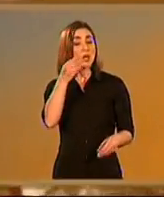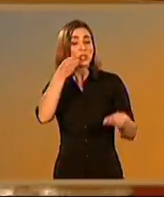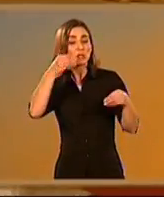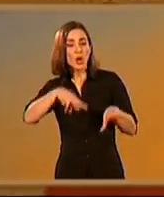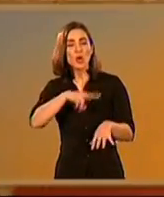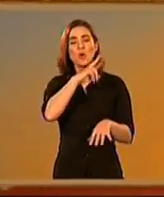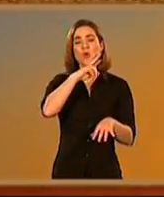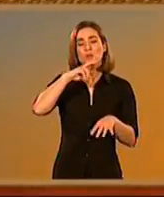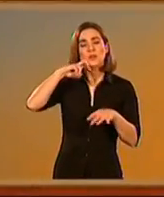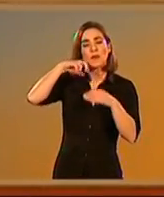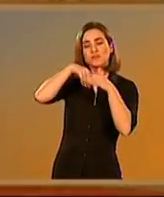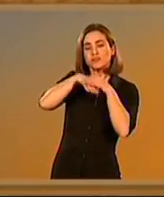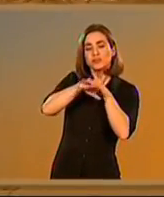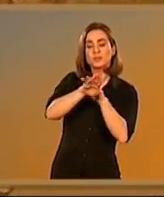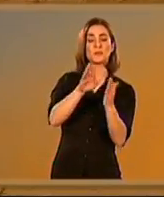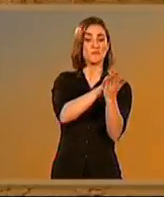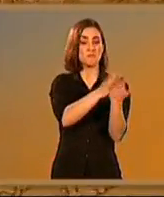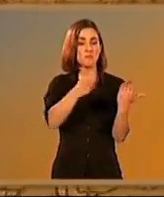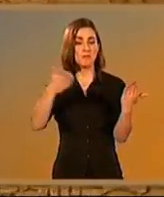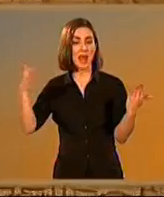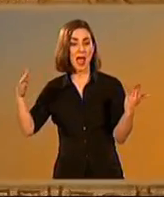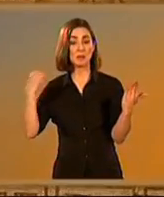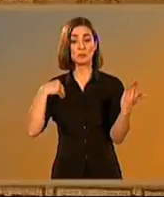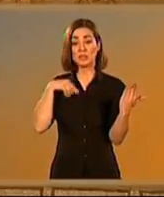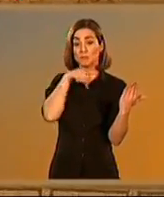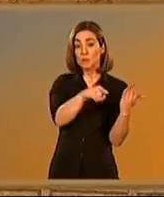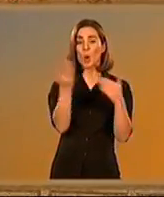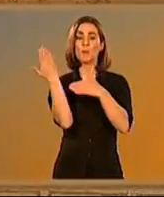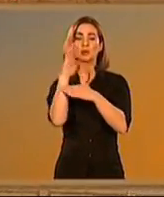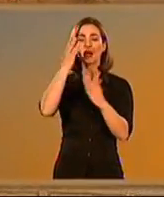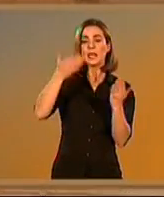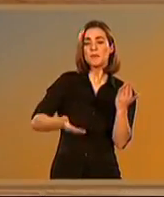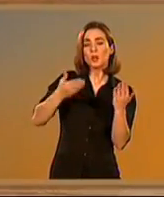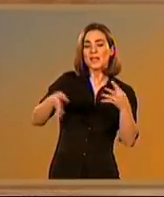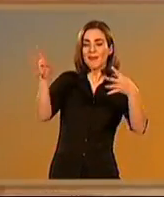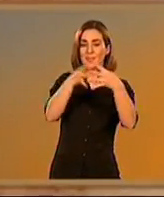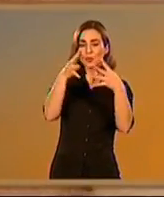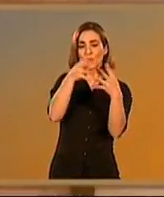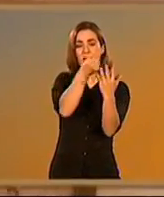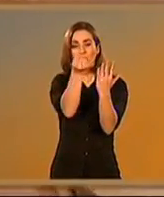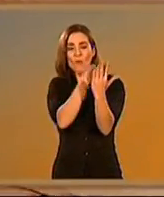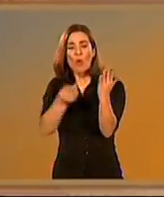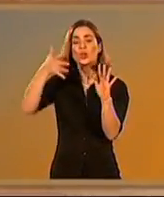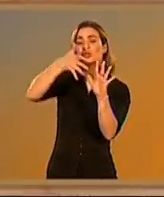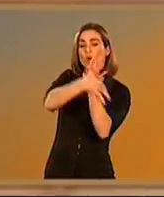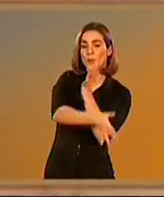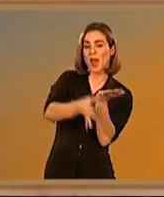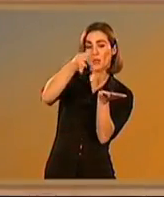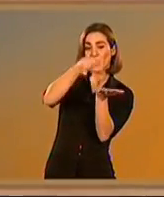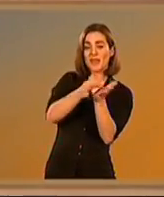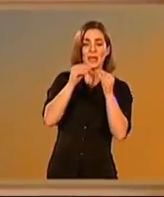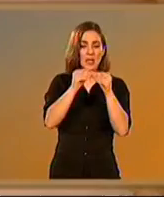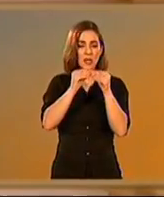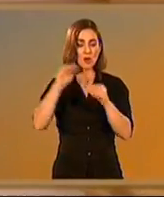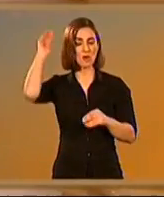En su museo histórico se conservan planos que muestran la racionalidad inherente al trazado urbano impuesto por los romanos.